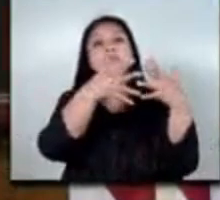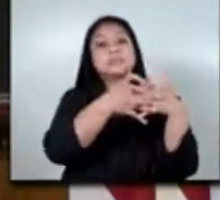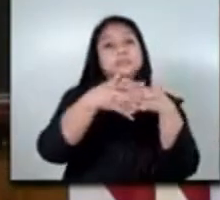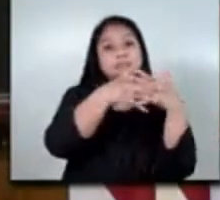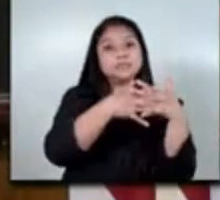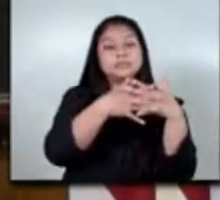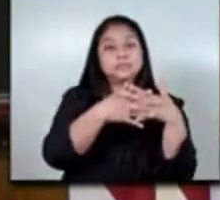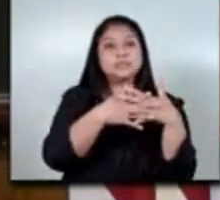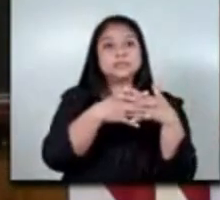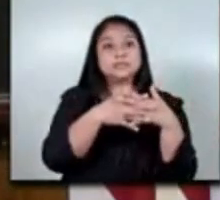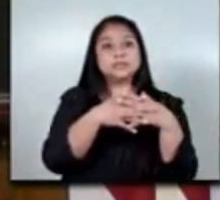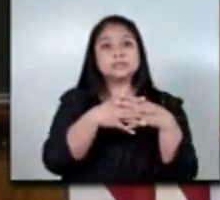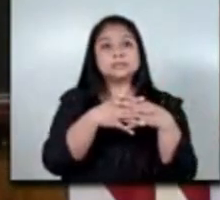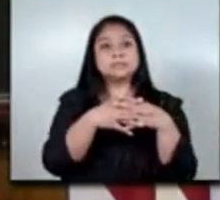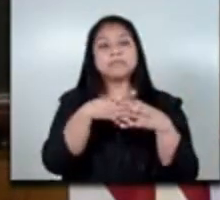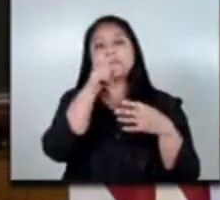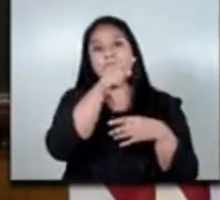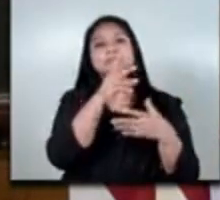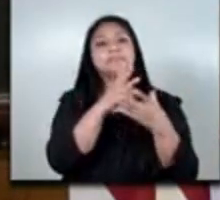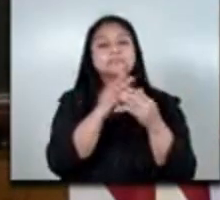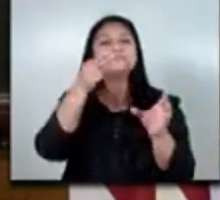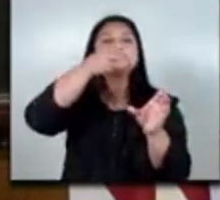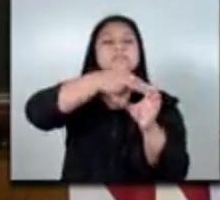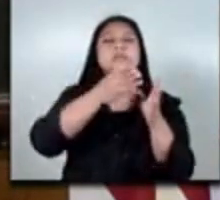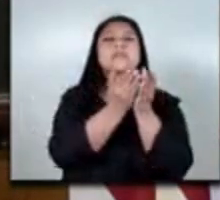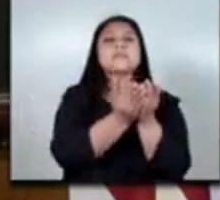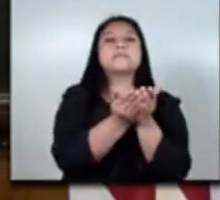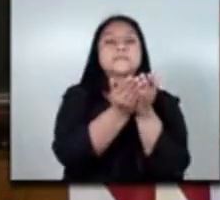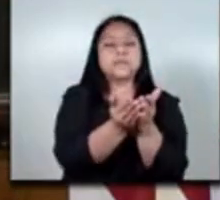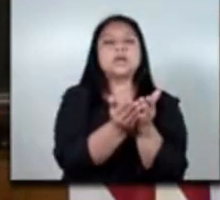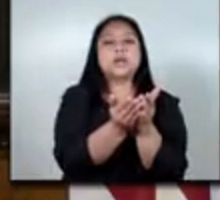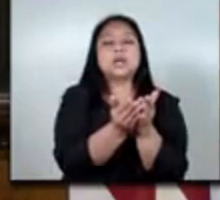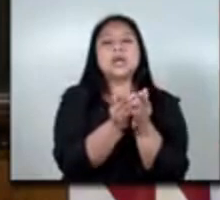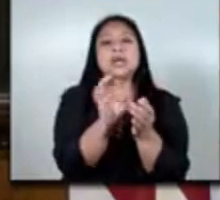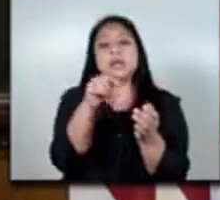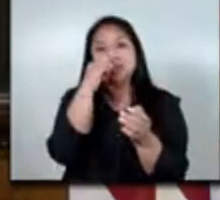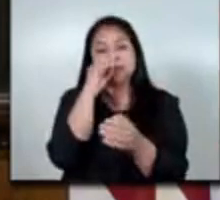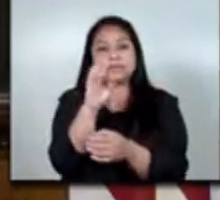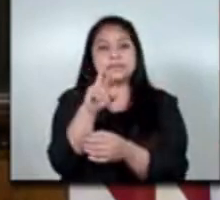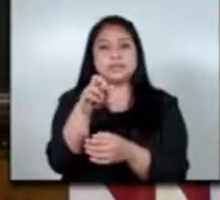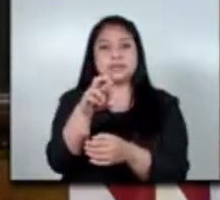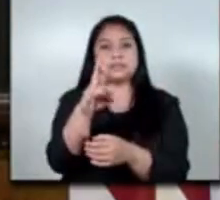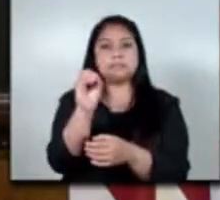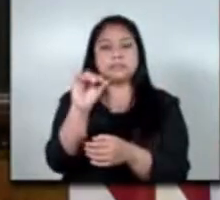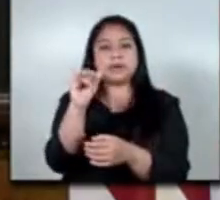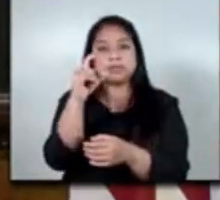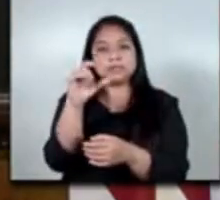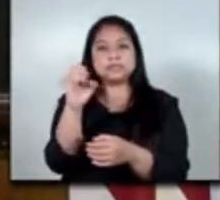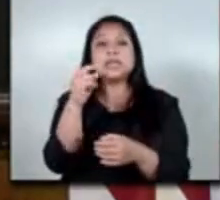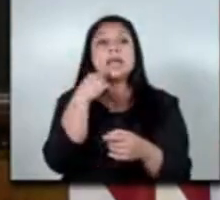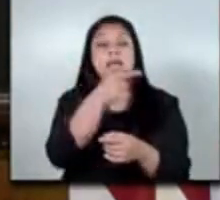y nos embarcamos en el barco kodiak enterprise que es un barco de de pesca y